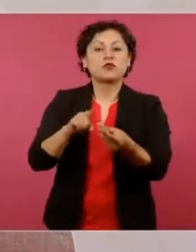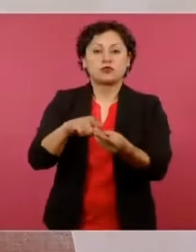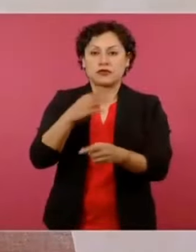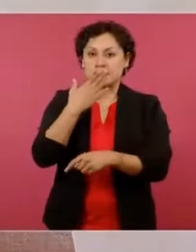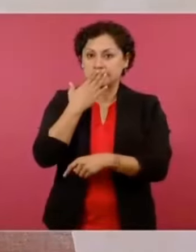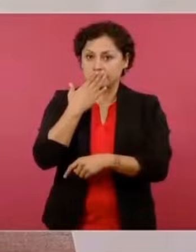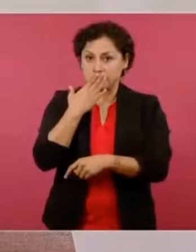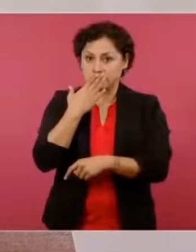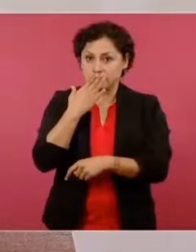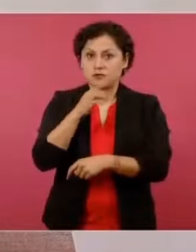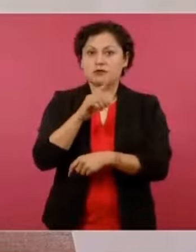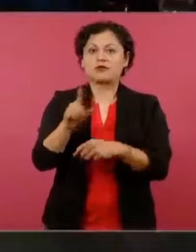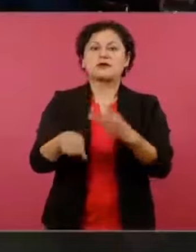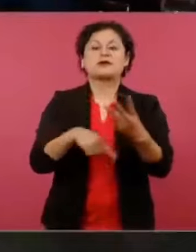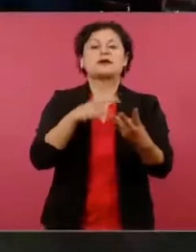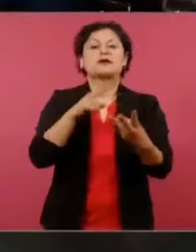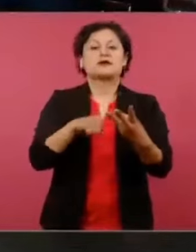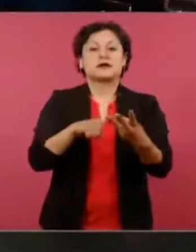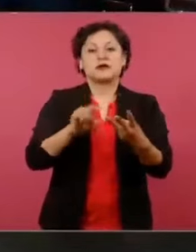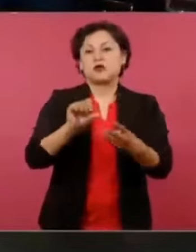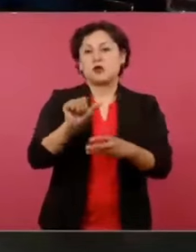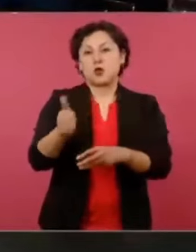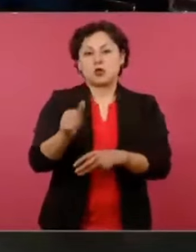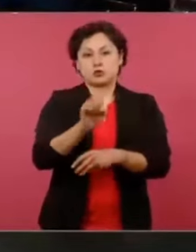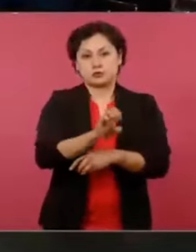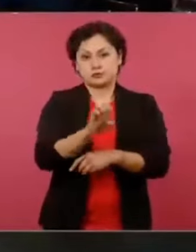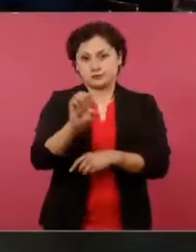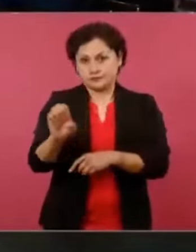Sempra en Ensenada,